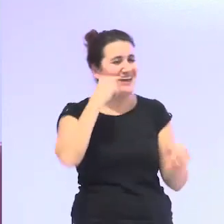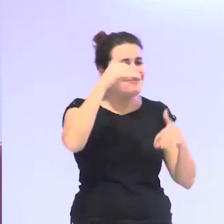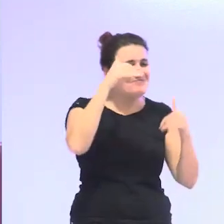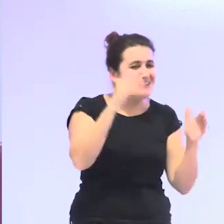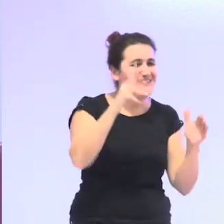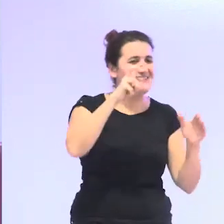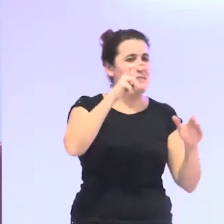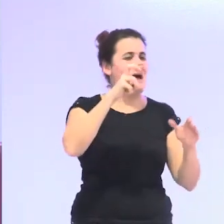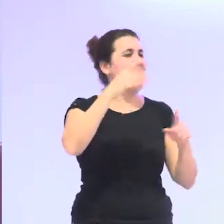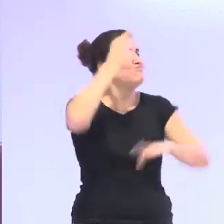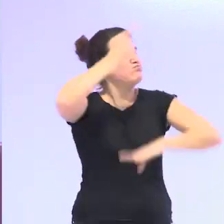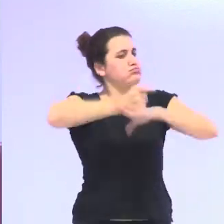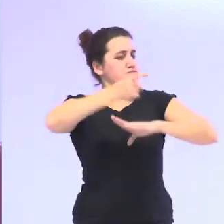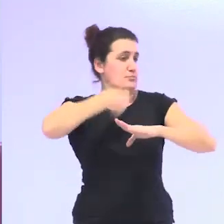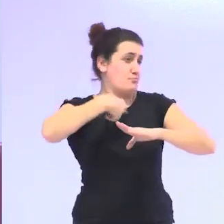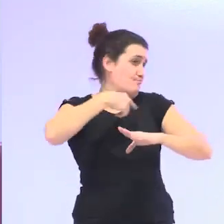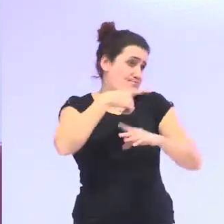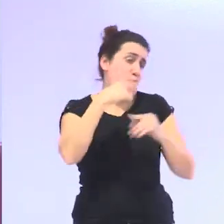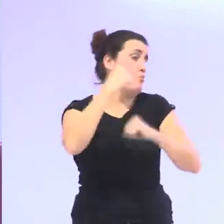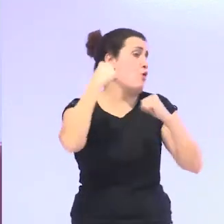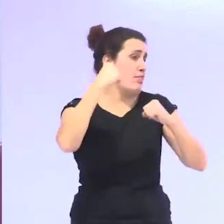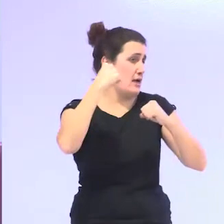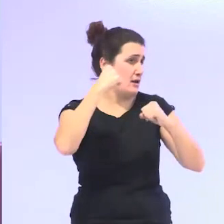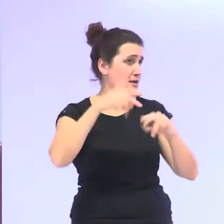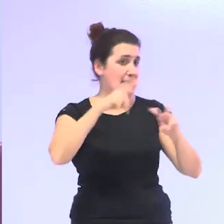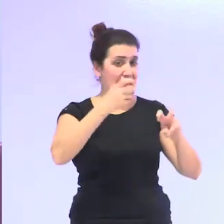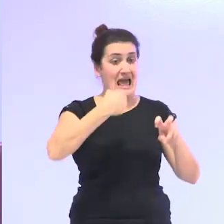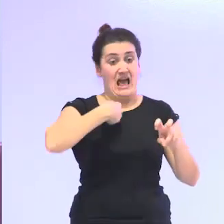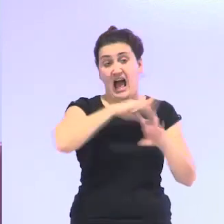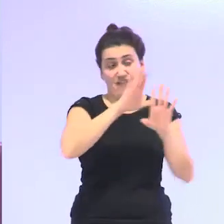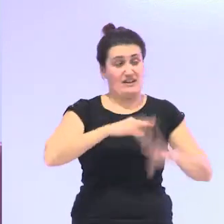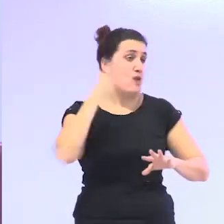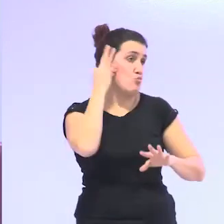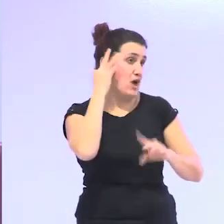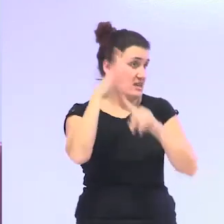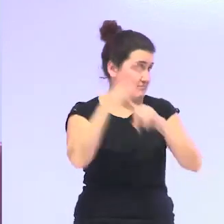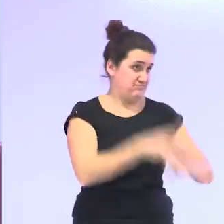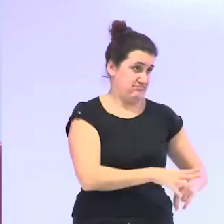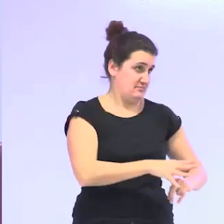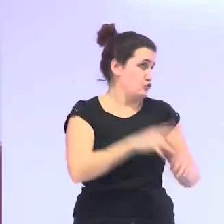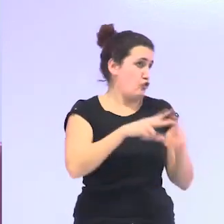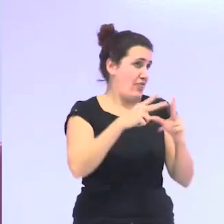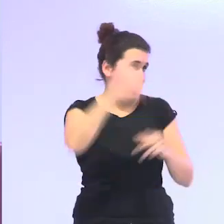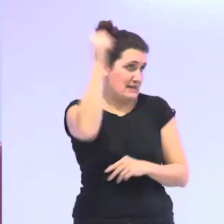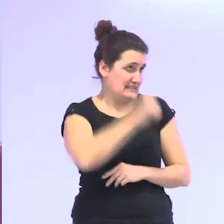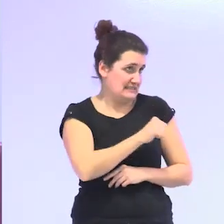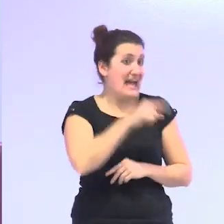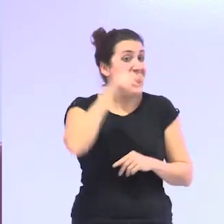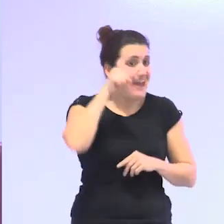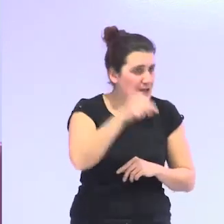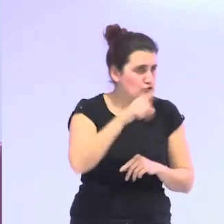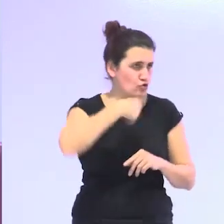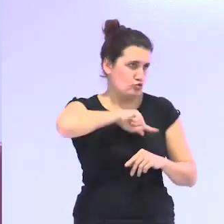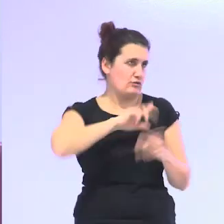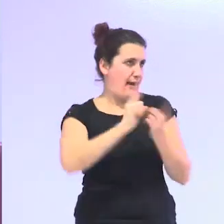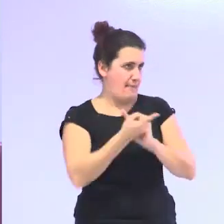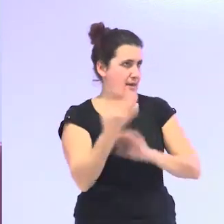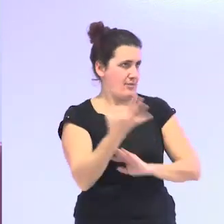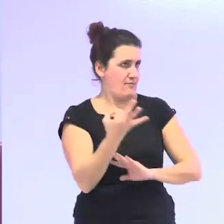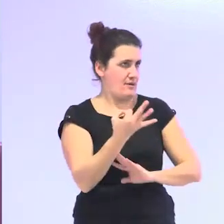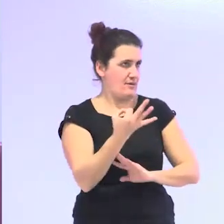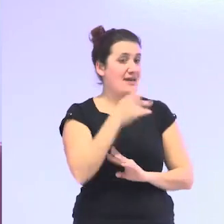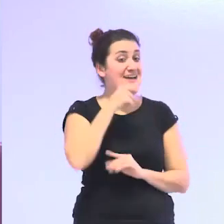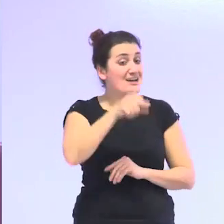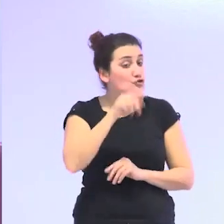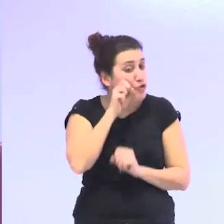una jerarquía de poder que nos hace que nos discriminen a las mujeres en la sociedad machista eso es lo que tenemos que modificar y eso es una